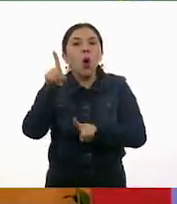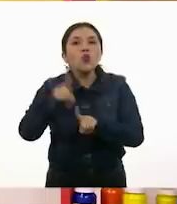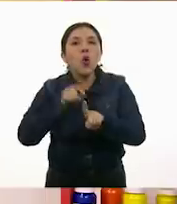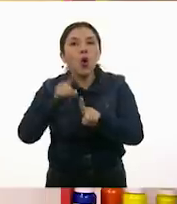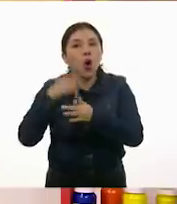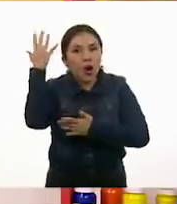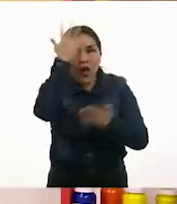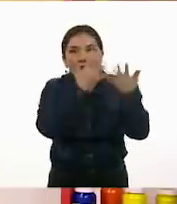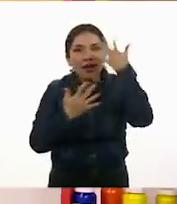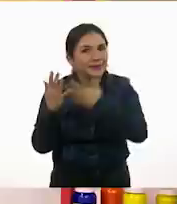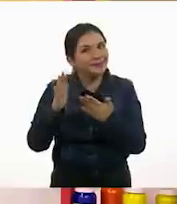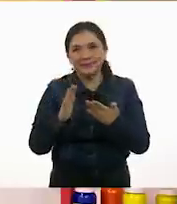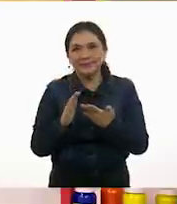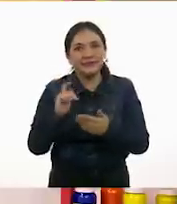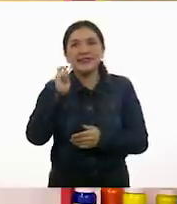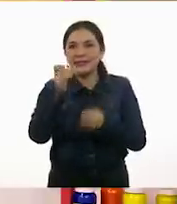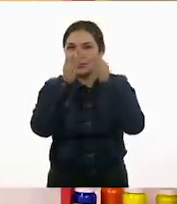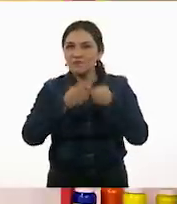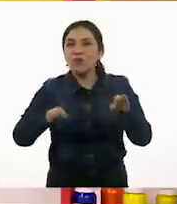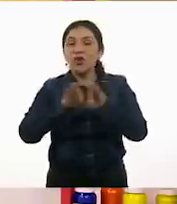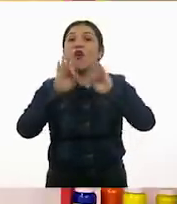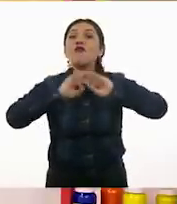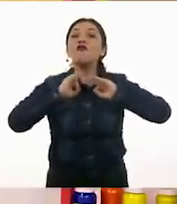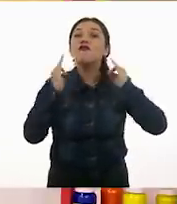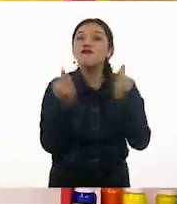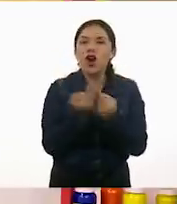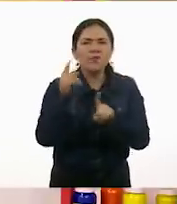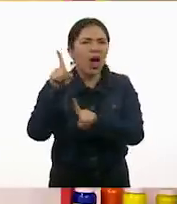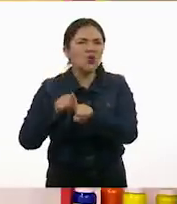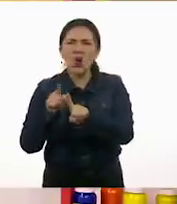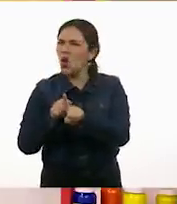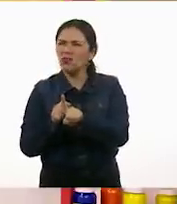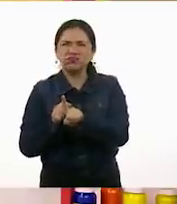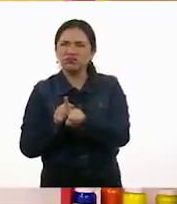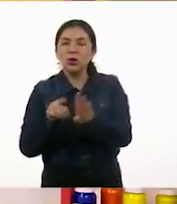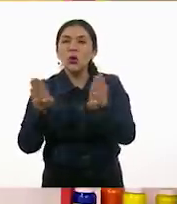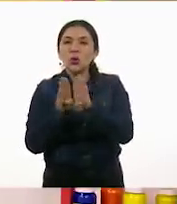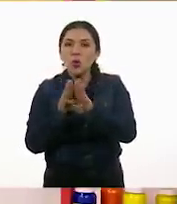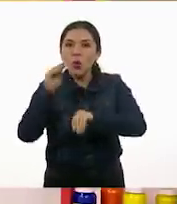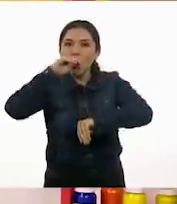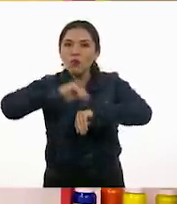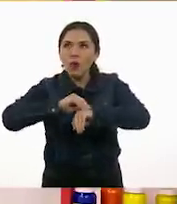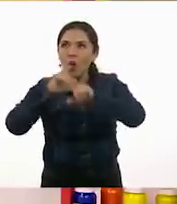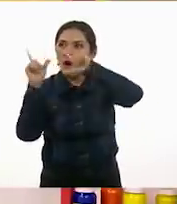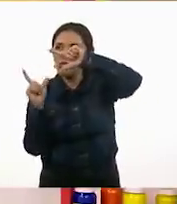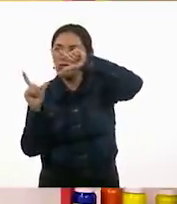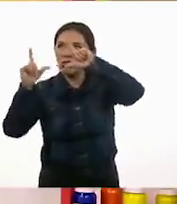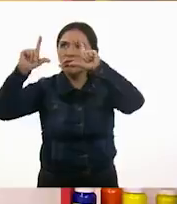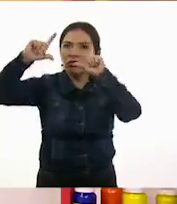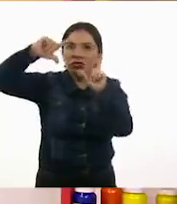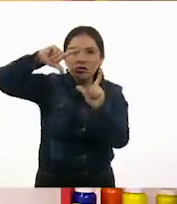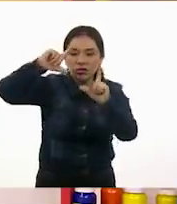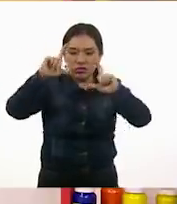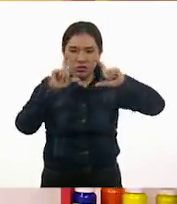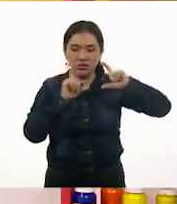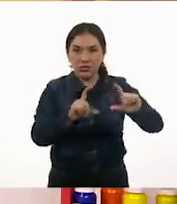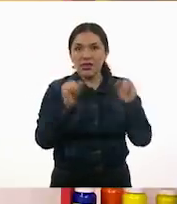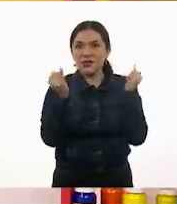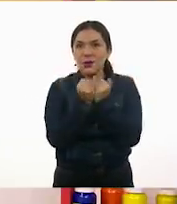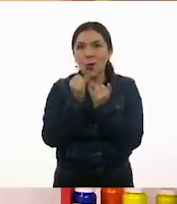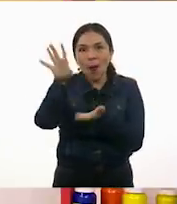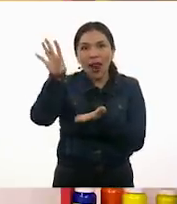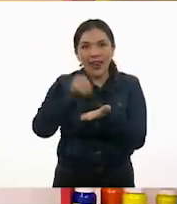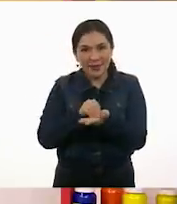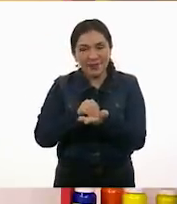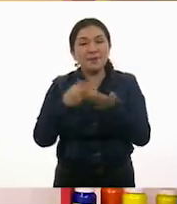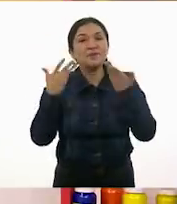importante las formas, no los colores. Y la posición en la que nosotros trabajemos con nuestras figuras.